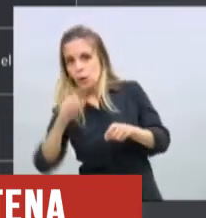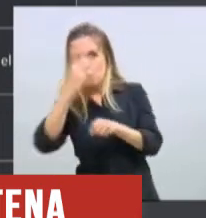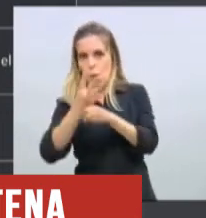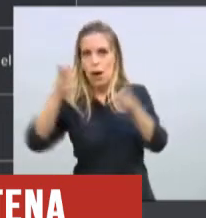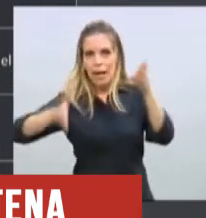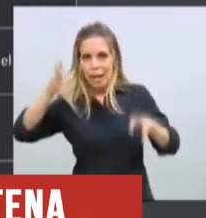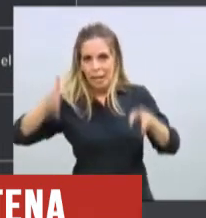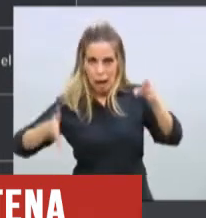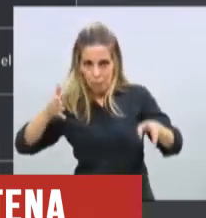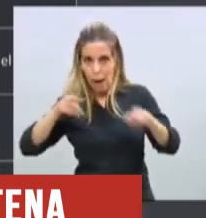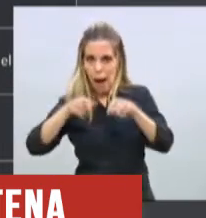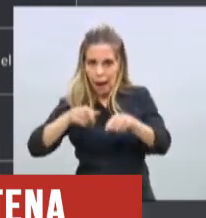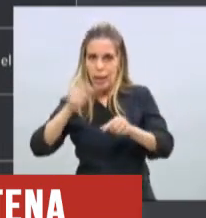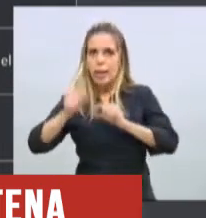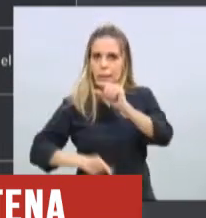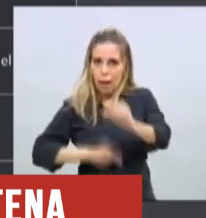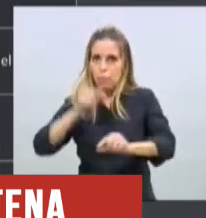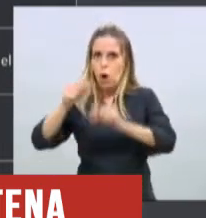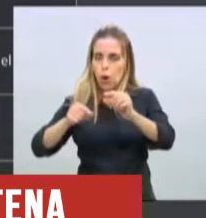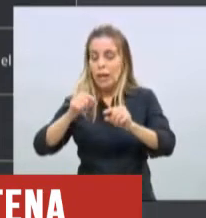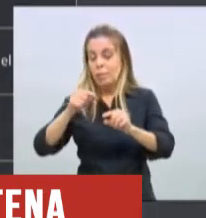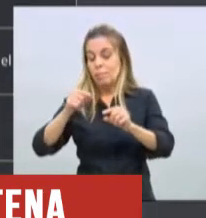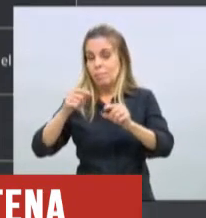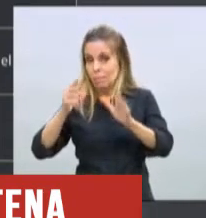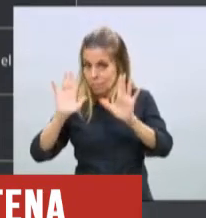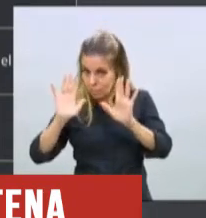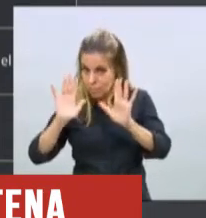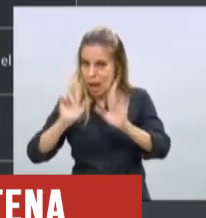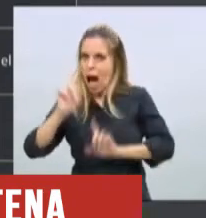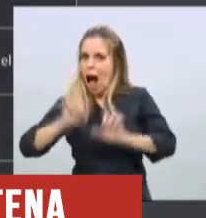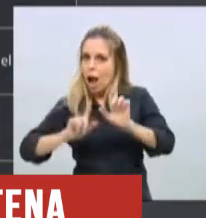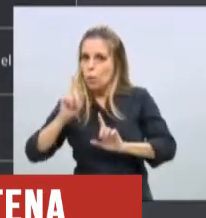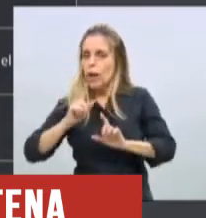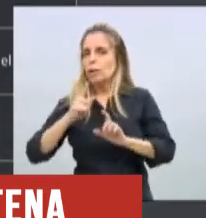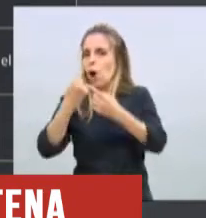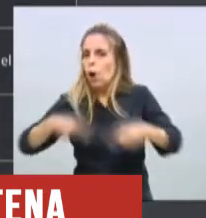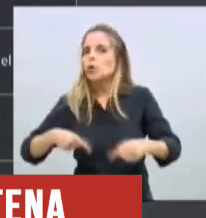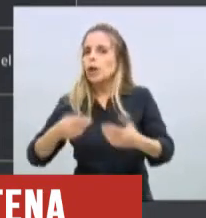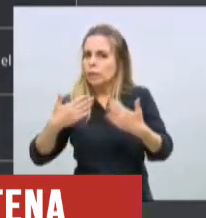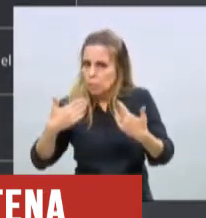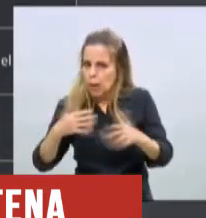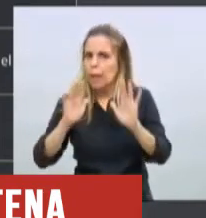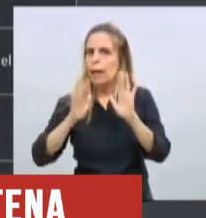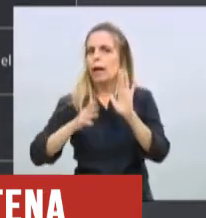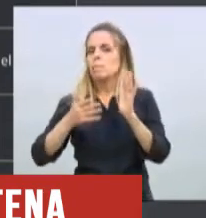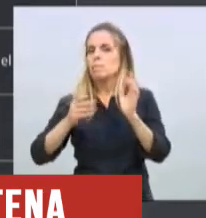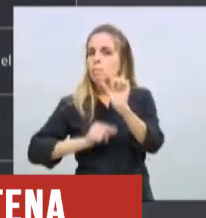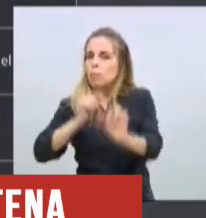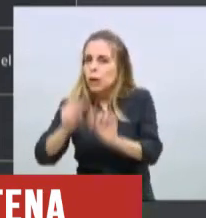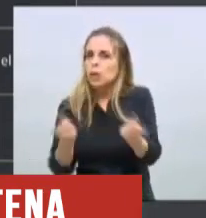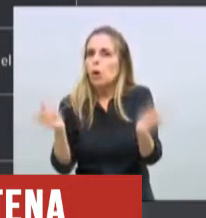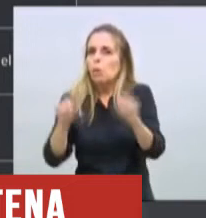donde ya el Estado Nacional empieza a dar excepciones provinciales, las provincias se pueden empezar a mover con más